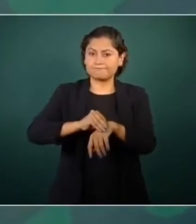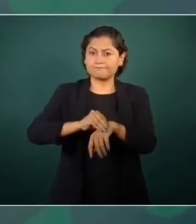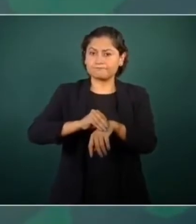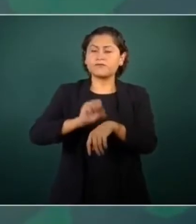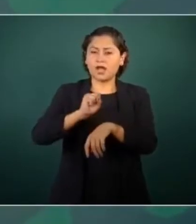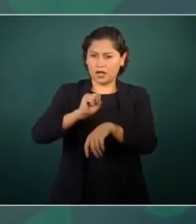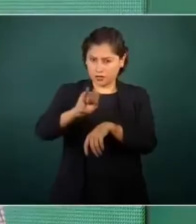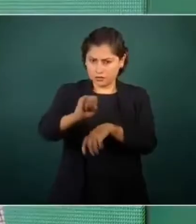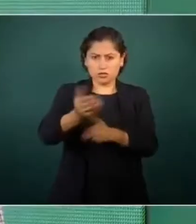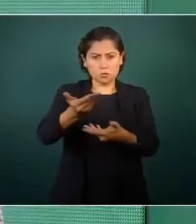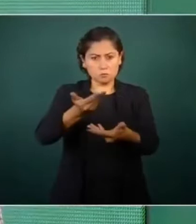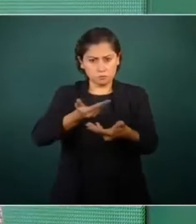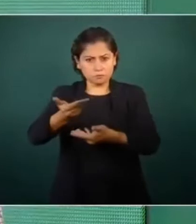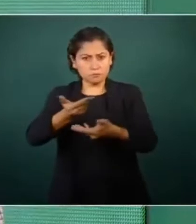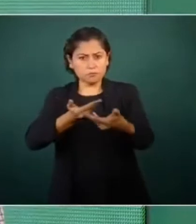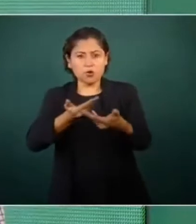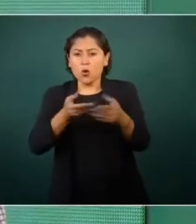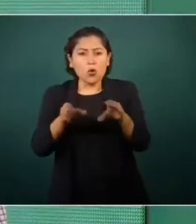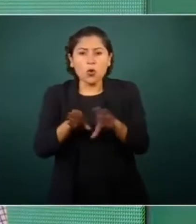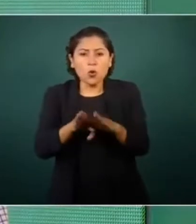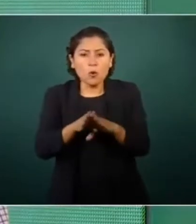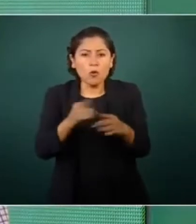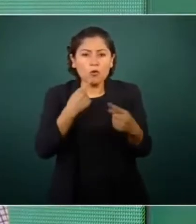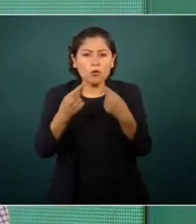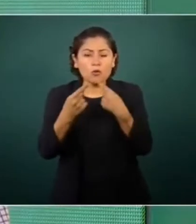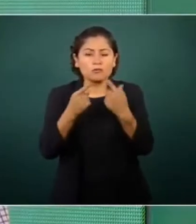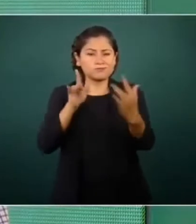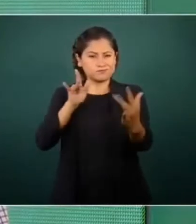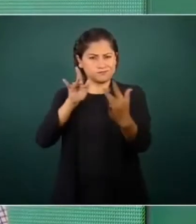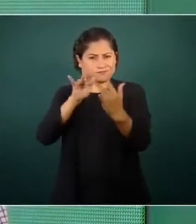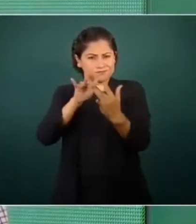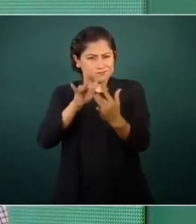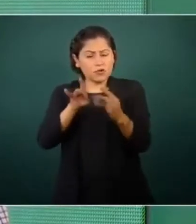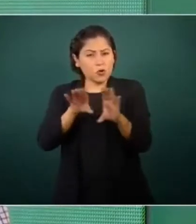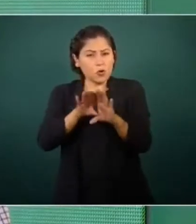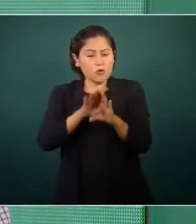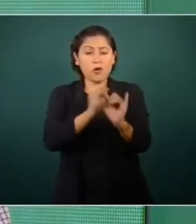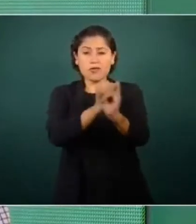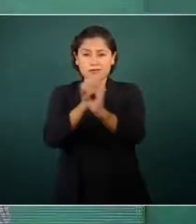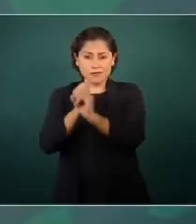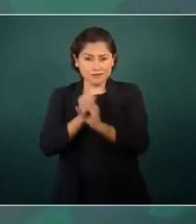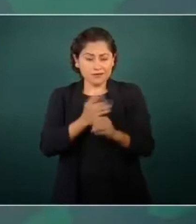a través de los medios de comunicación,